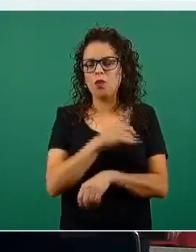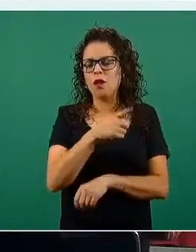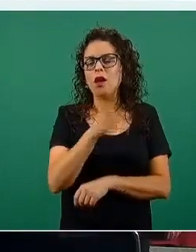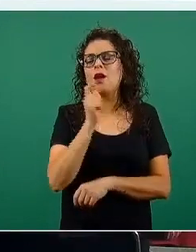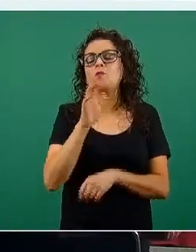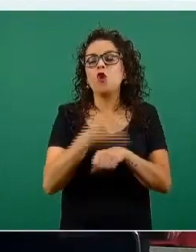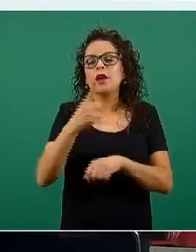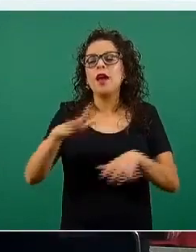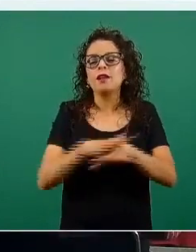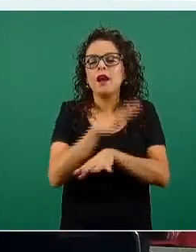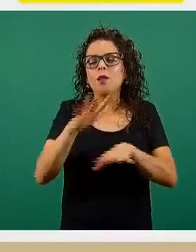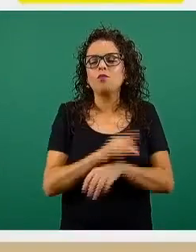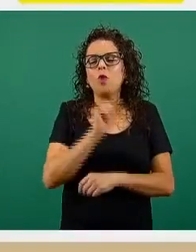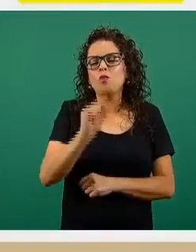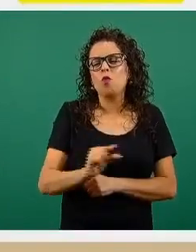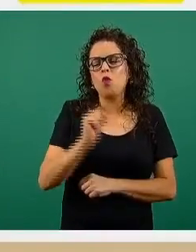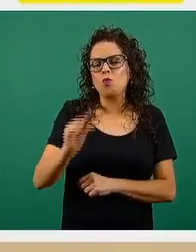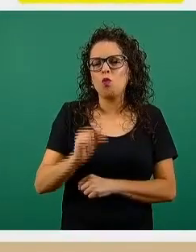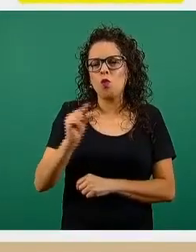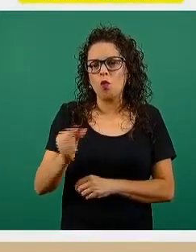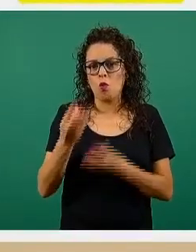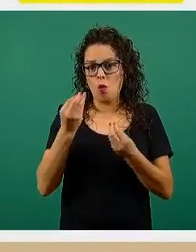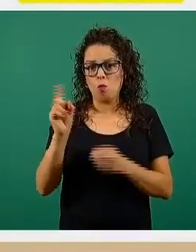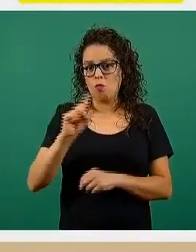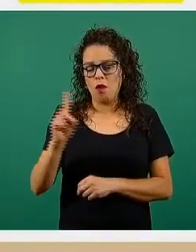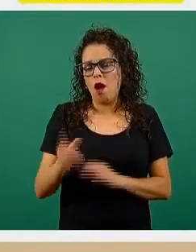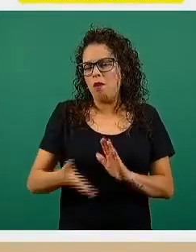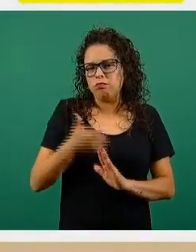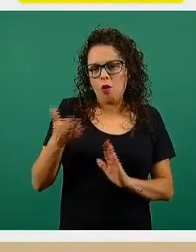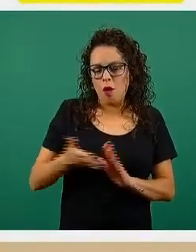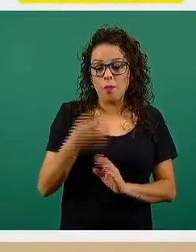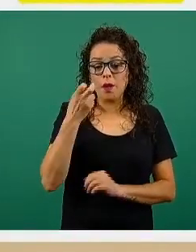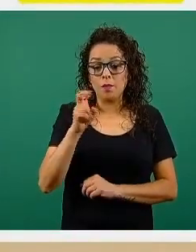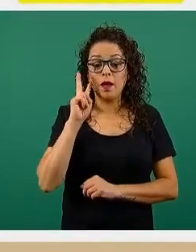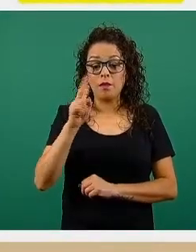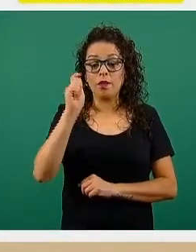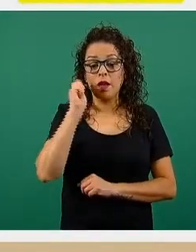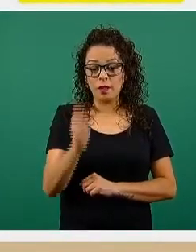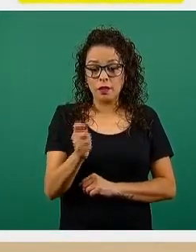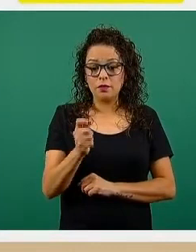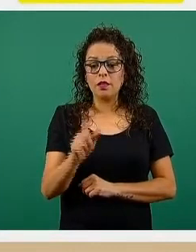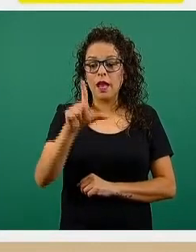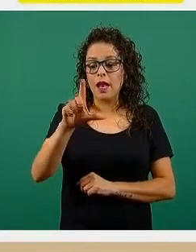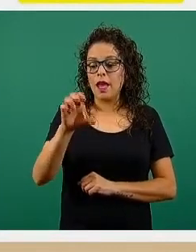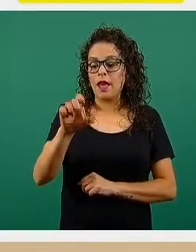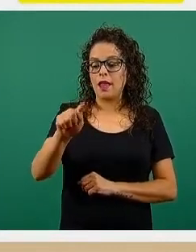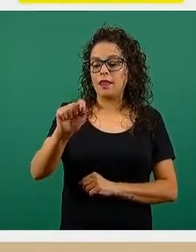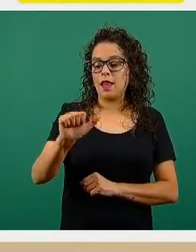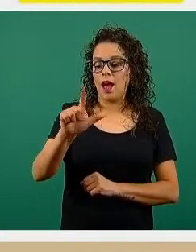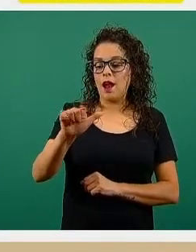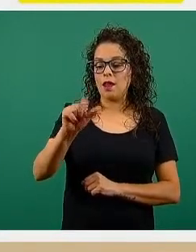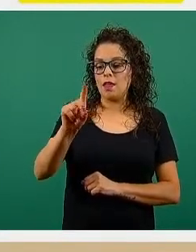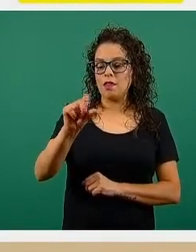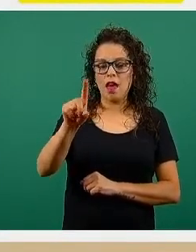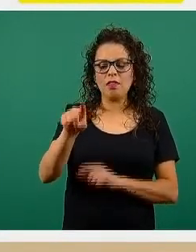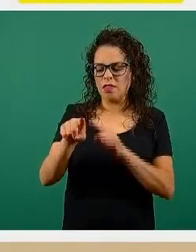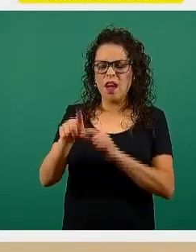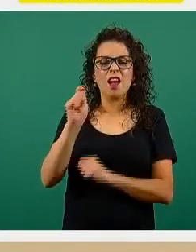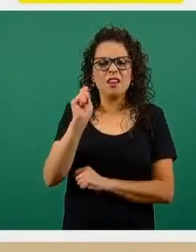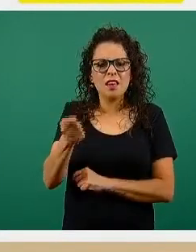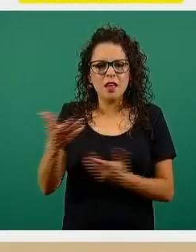que es precisamente esta proporción de letalidad. Recordad otra vez que la letalidad es el número de